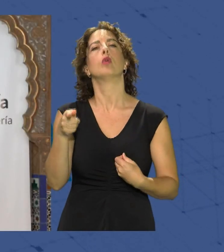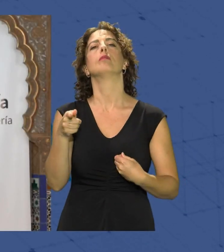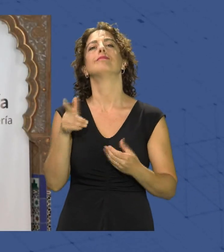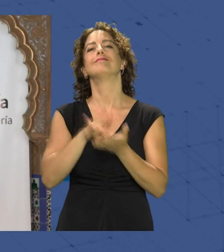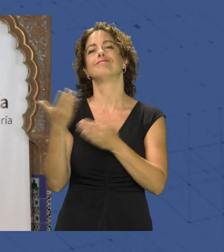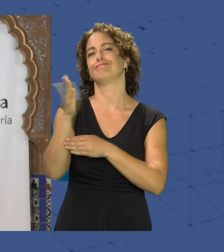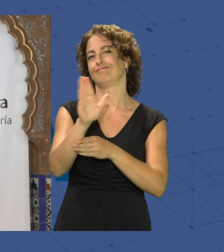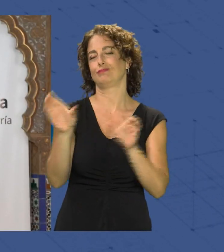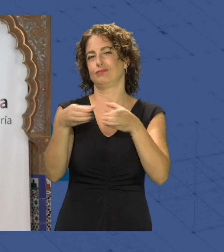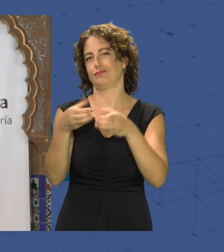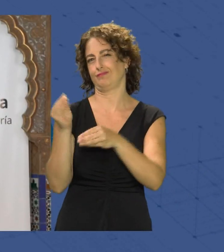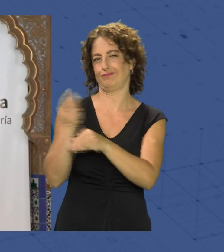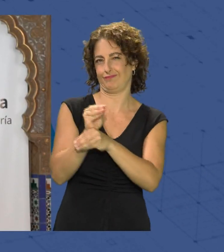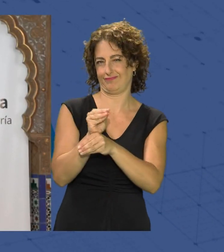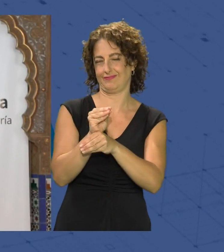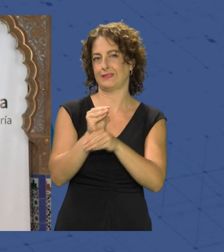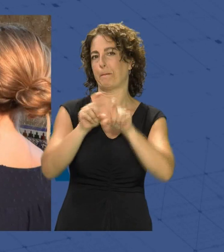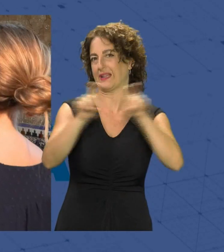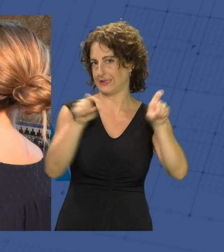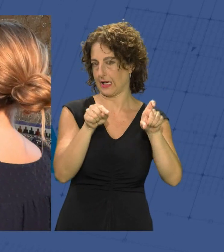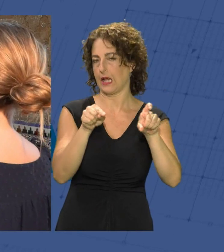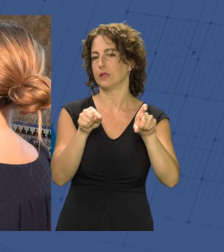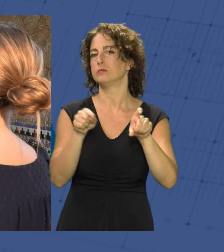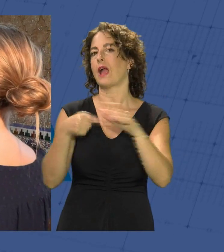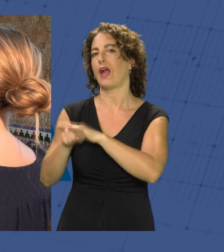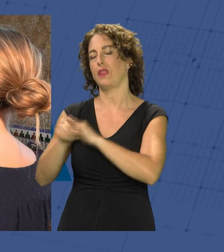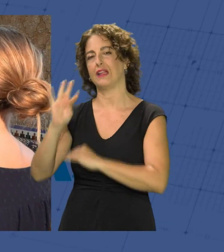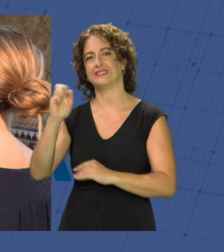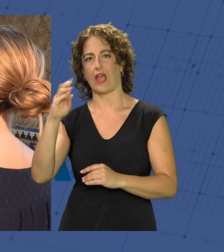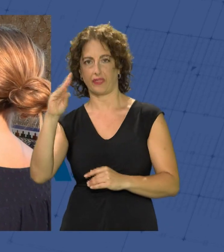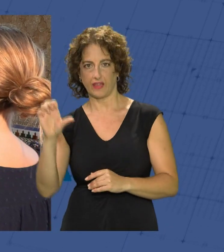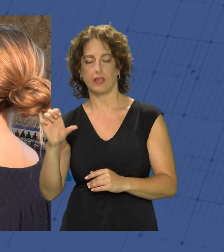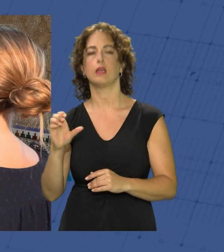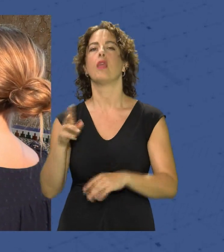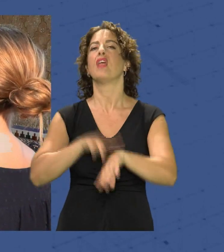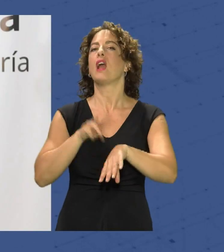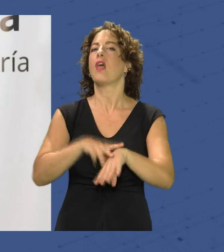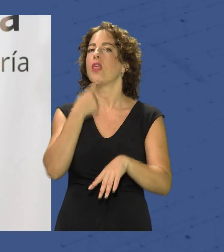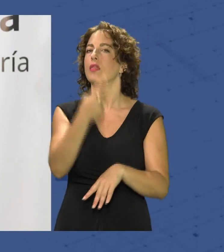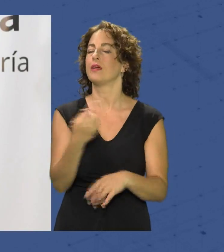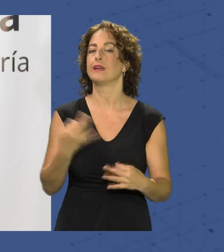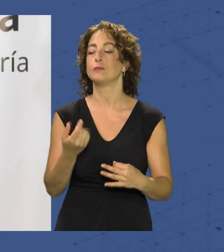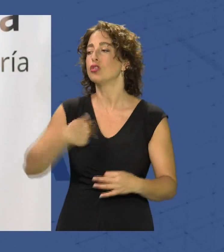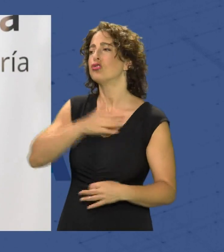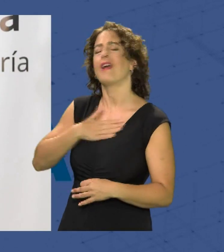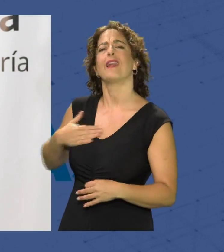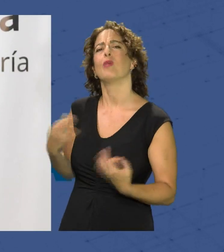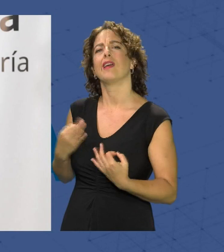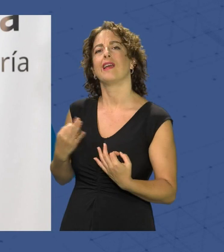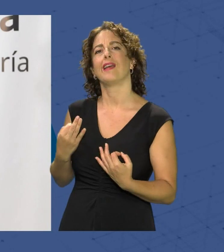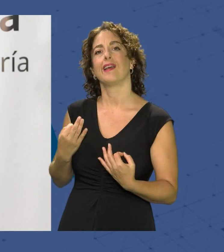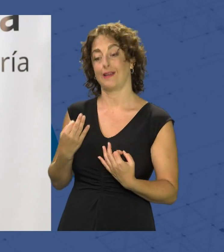primer paquete de incentivos a la inversión empresarial de la agencia andalucía TRADE. La delegada ha apuntado que... Lo que queremos es que cada euro